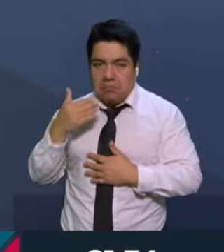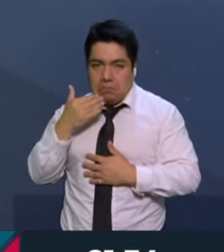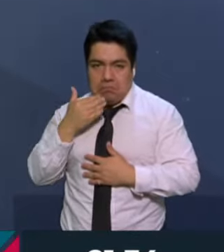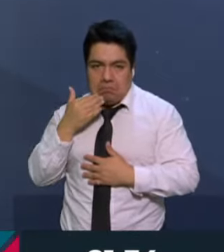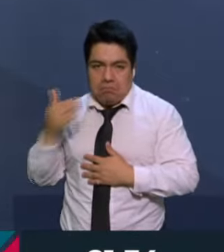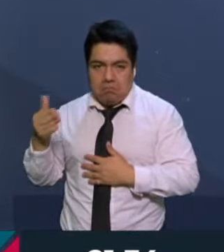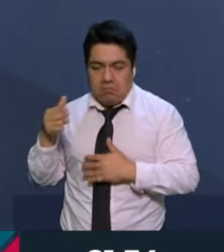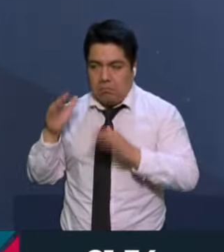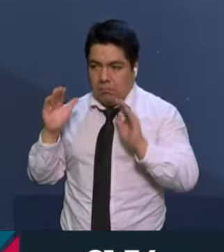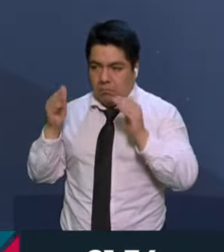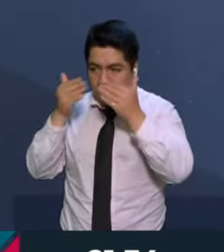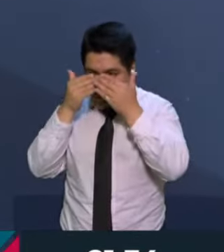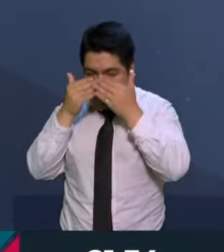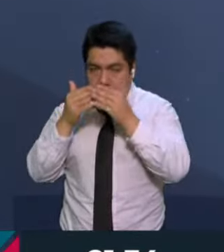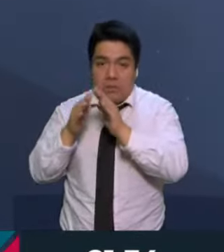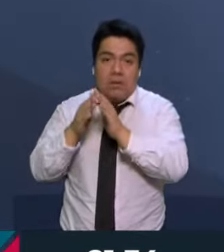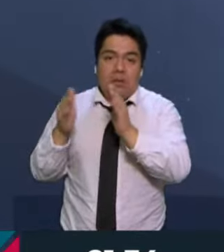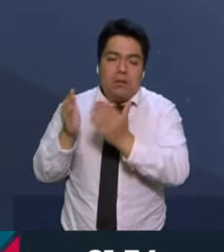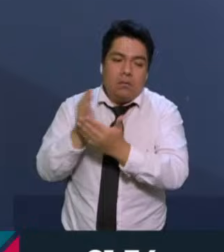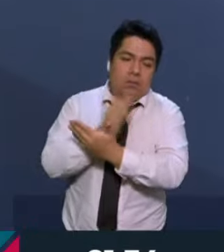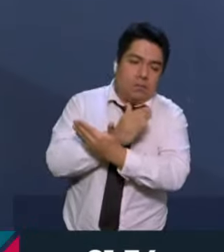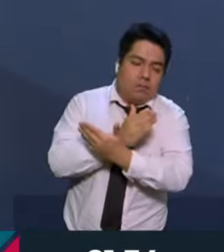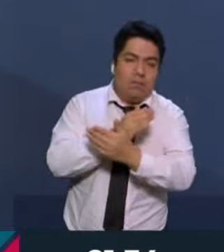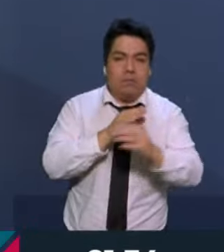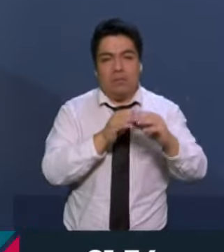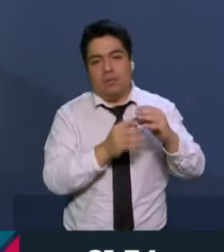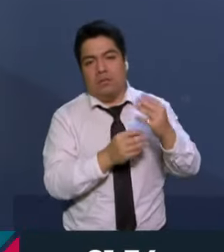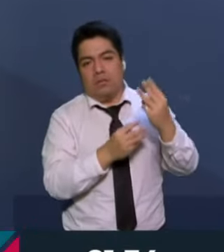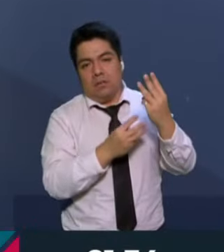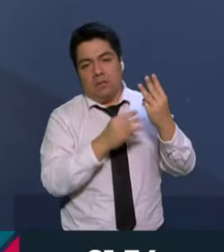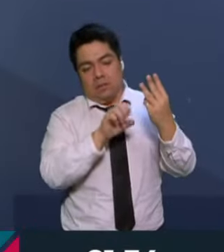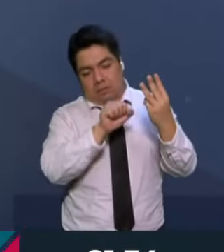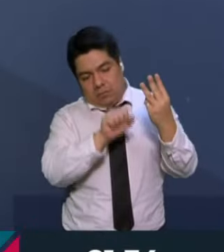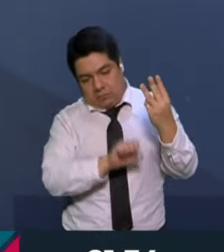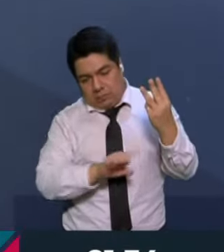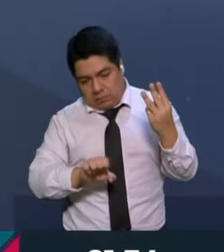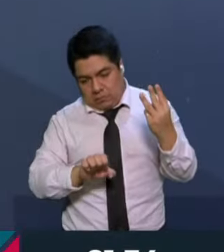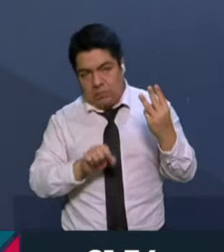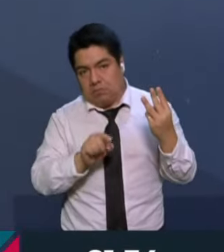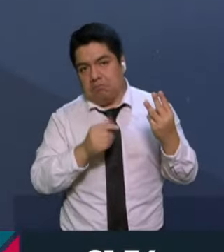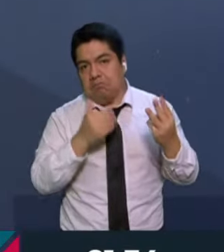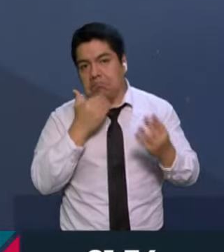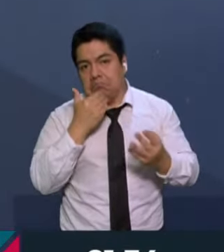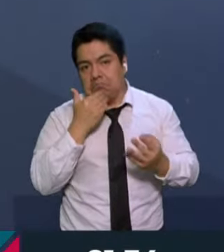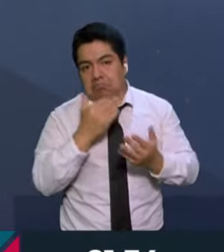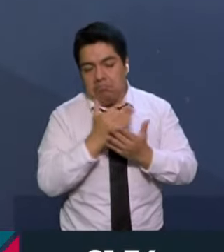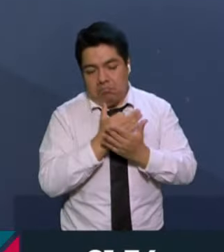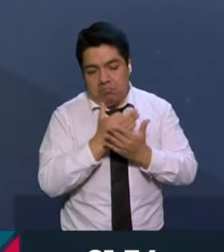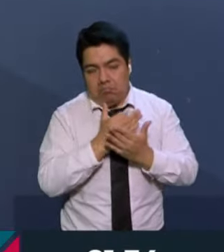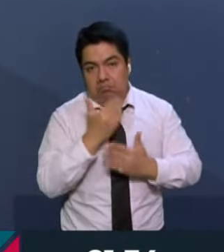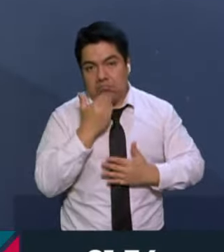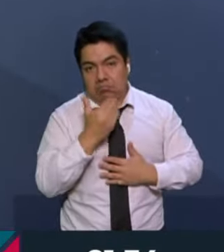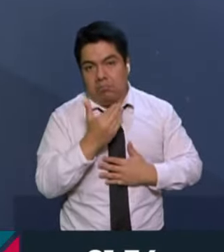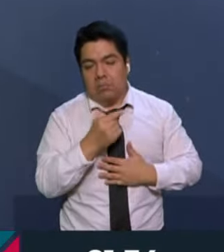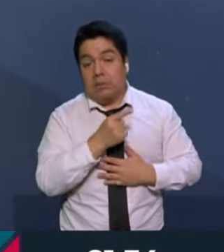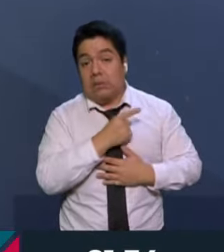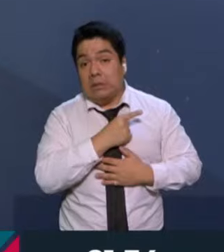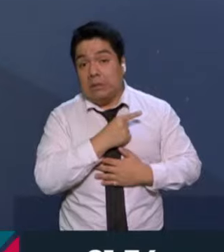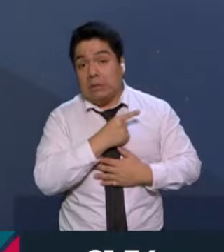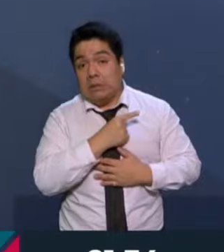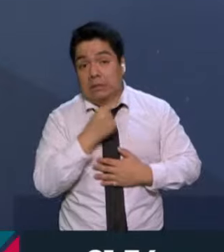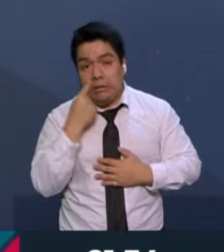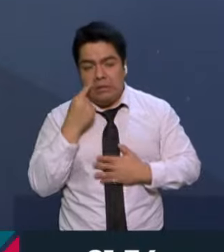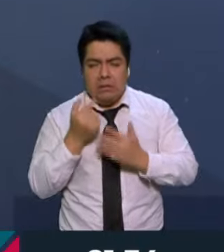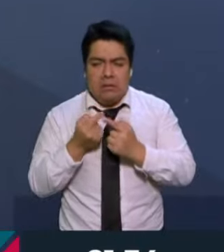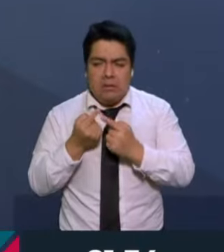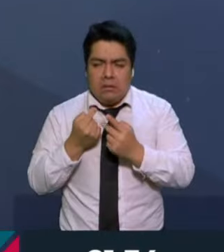conservadora. Y por el contrario tenemos la circunscripción 3, que es el sureste del país, donde tradicionalmente le va muy bien a Morena. Solo que en los